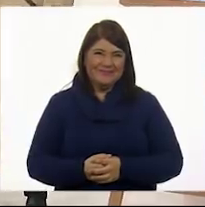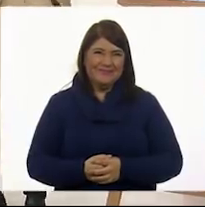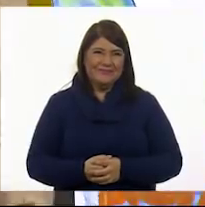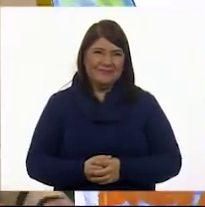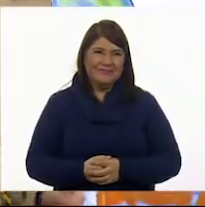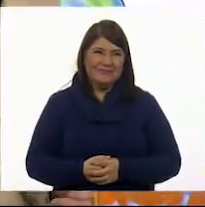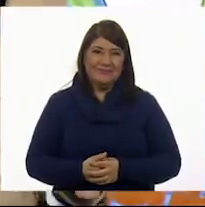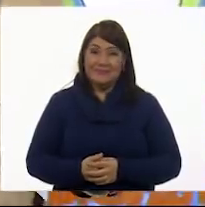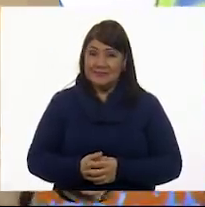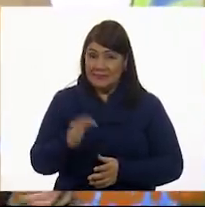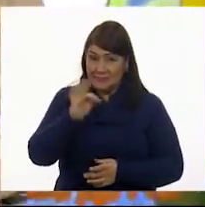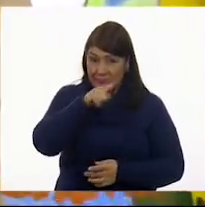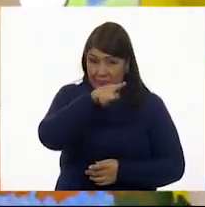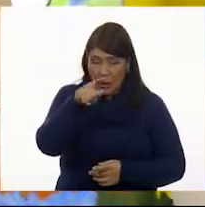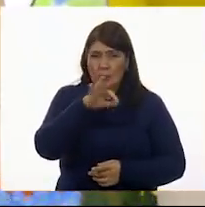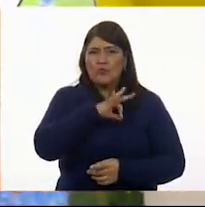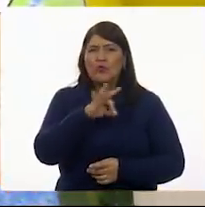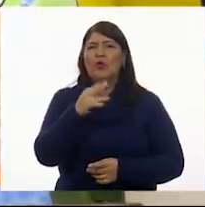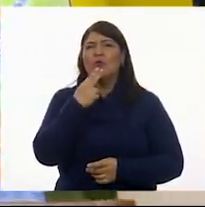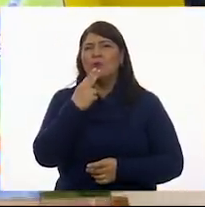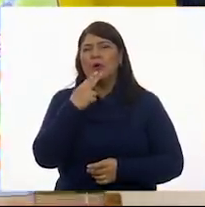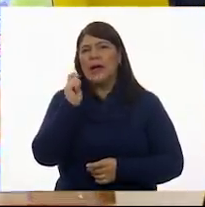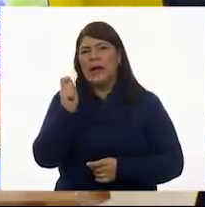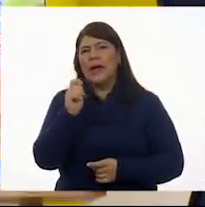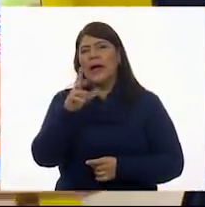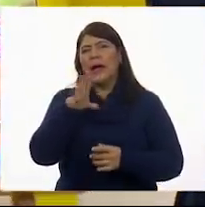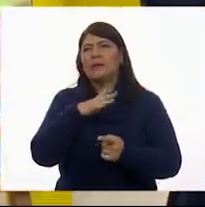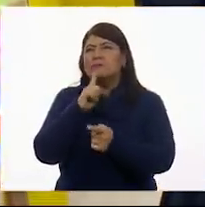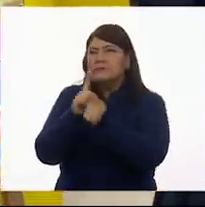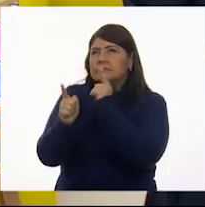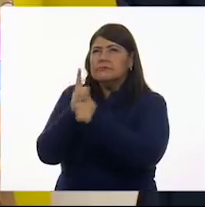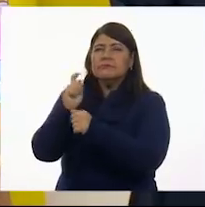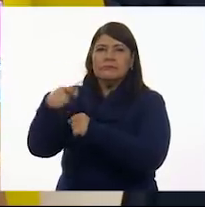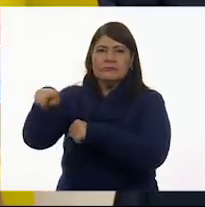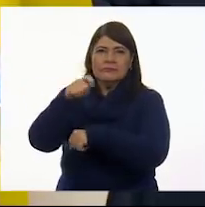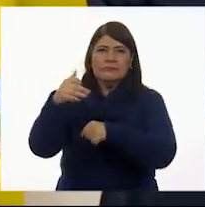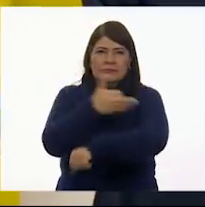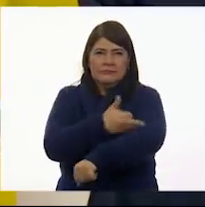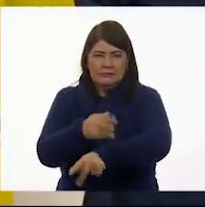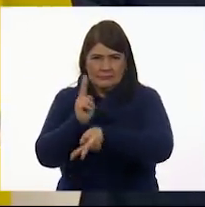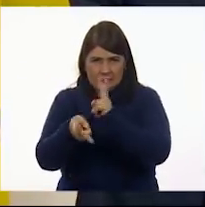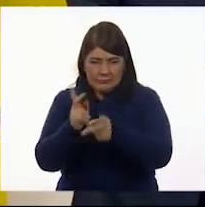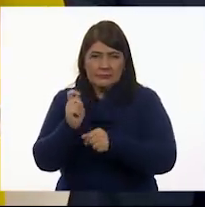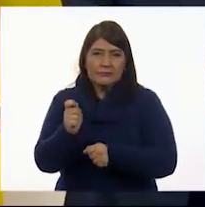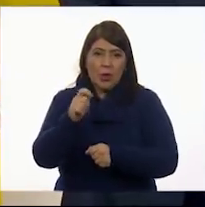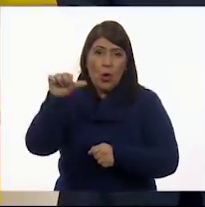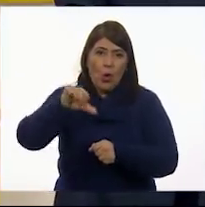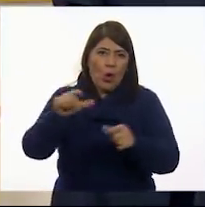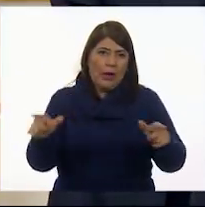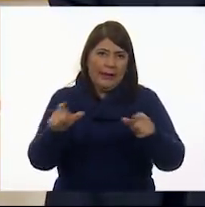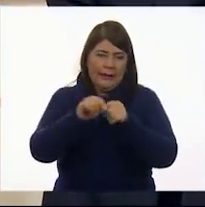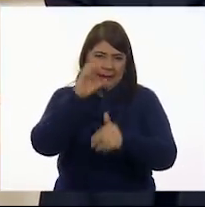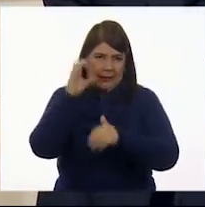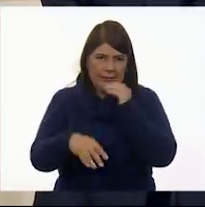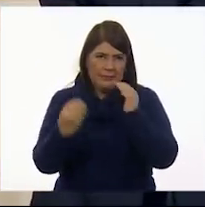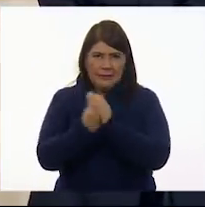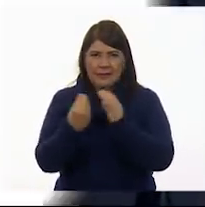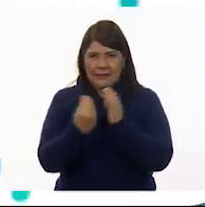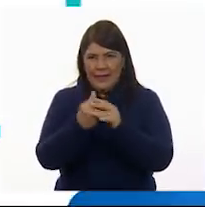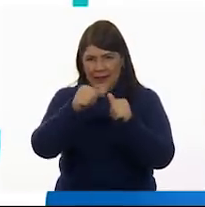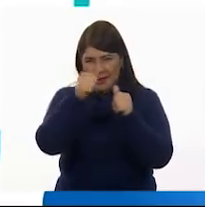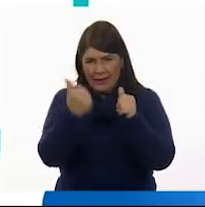Si te es posible, consulta el tema de hoy con tu familia. Por hoy, hemos terminado la clase de artes.